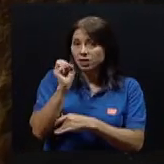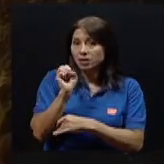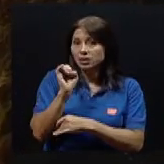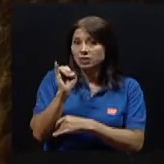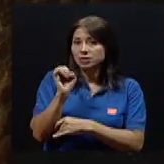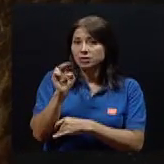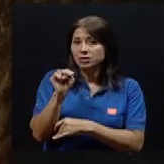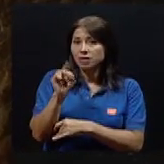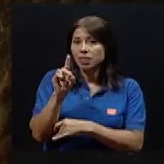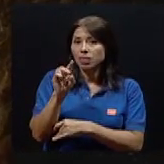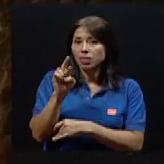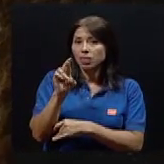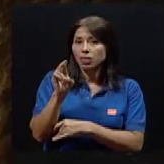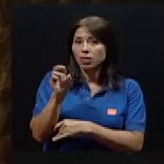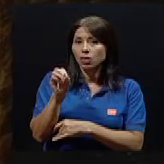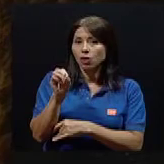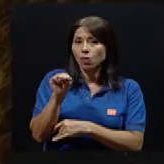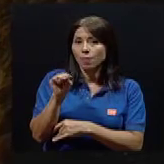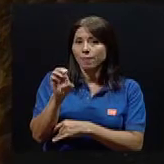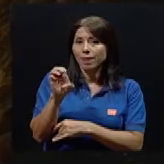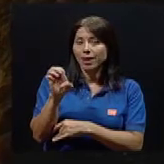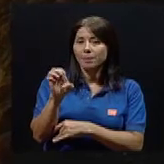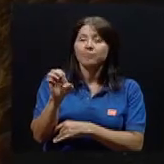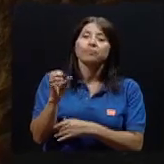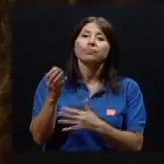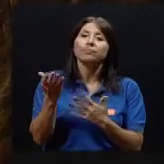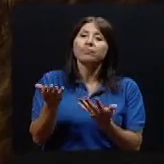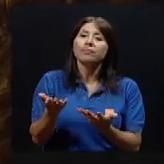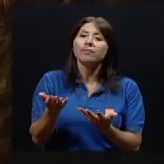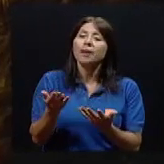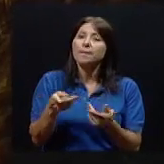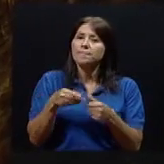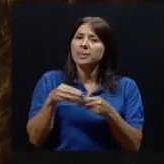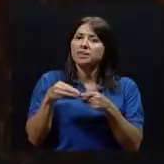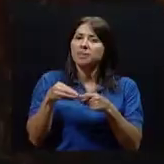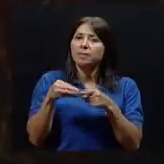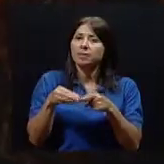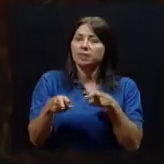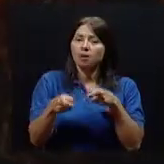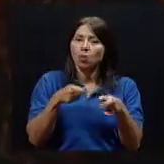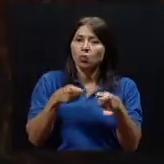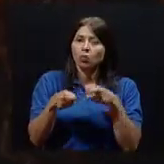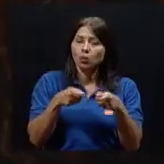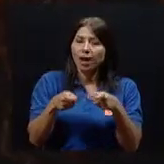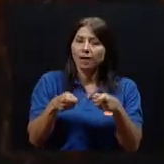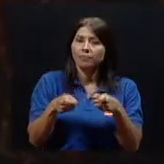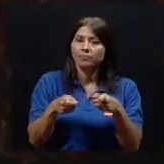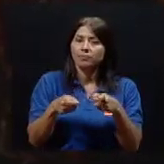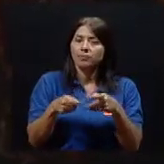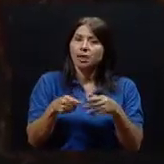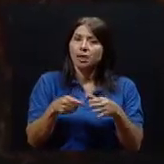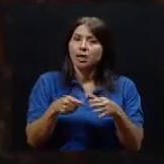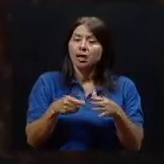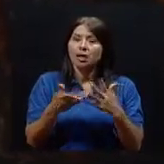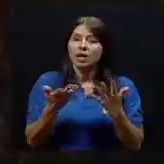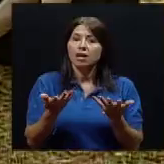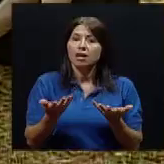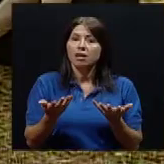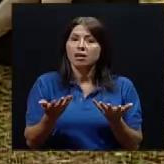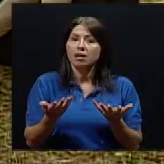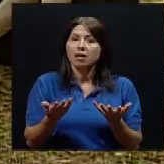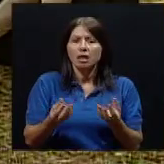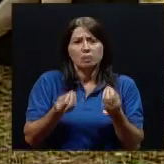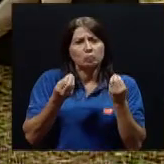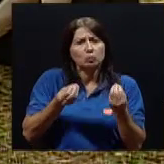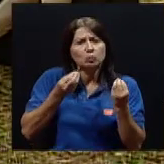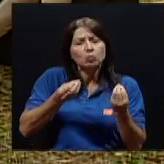uno va a estar considerando principalmente controlar lo que son las altas cargas de